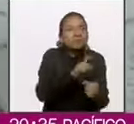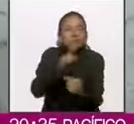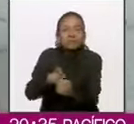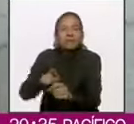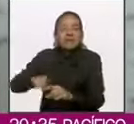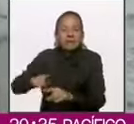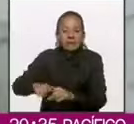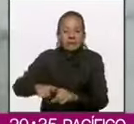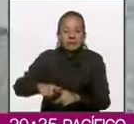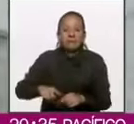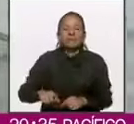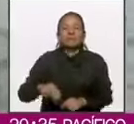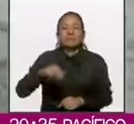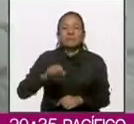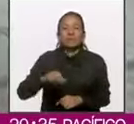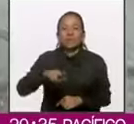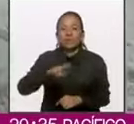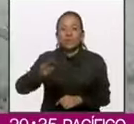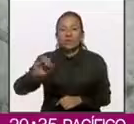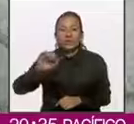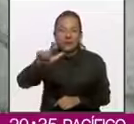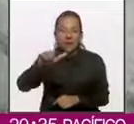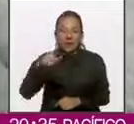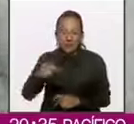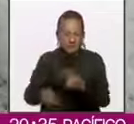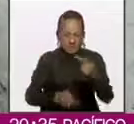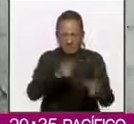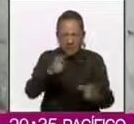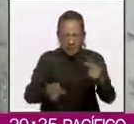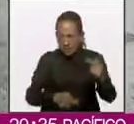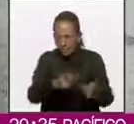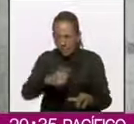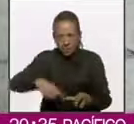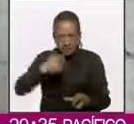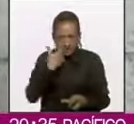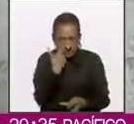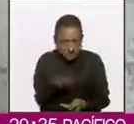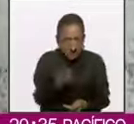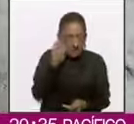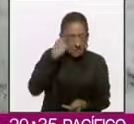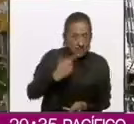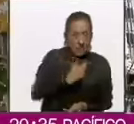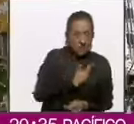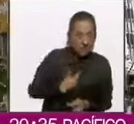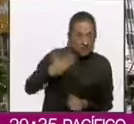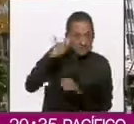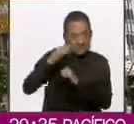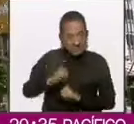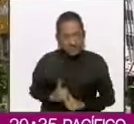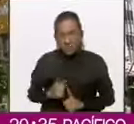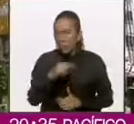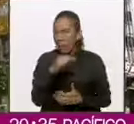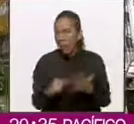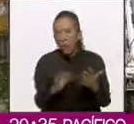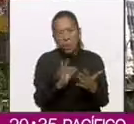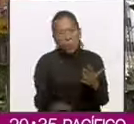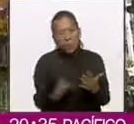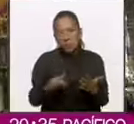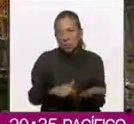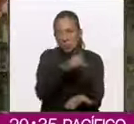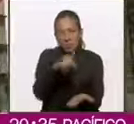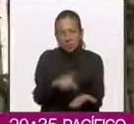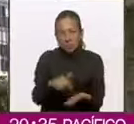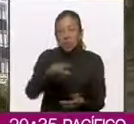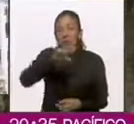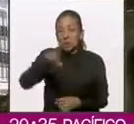Quedó en el último lugar de las encuestas por la presidencia. Luego le echó un ojo por